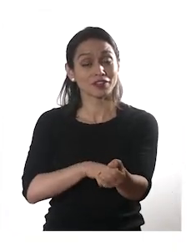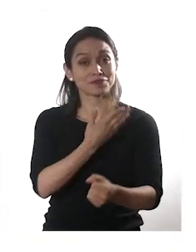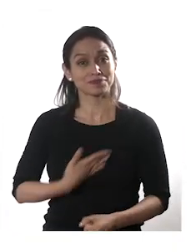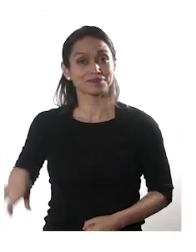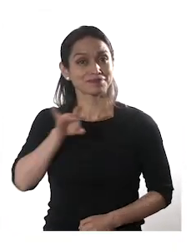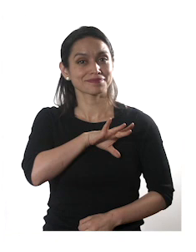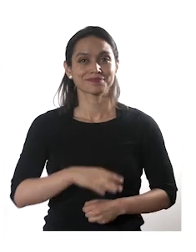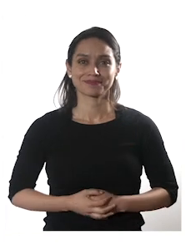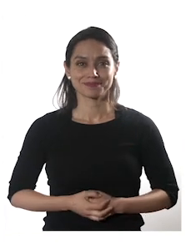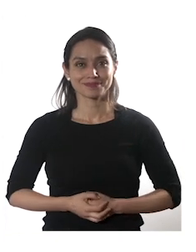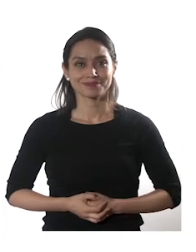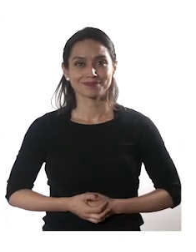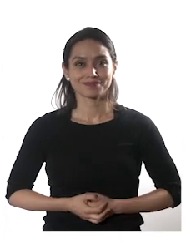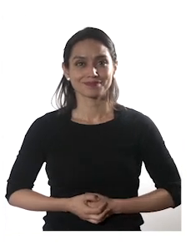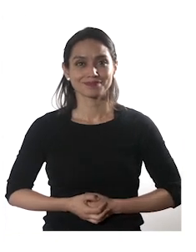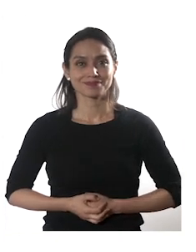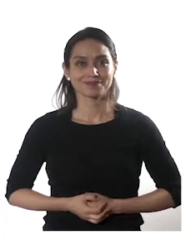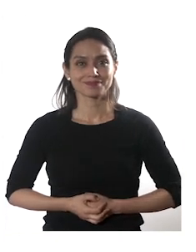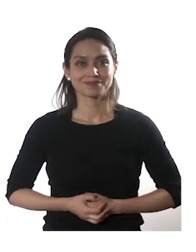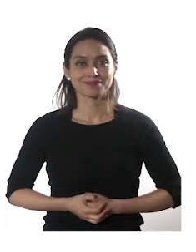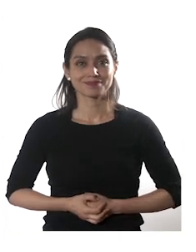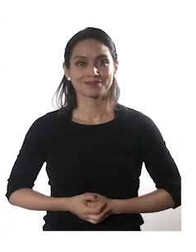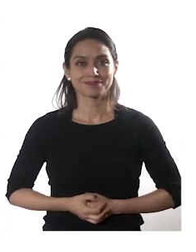Ministerio de Energía. Gobierno de Chile.